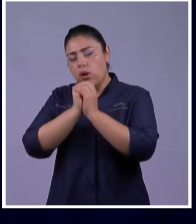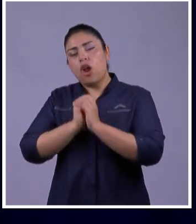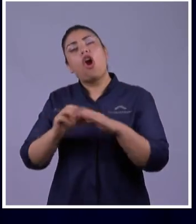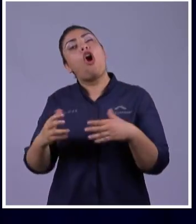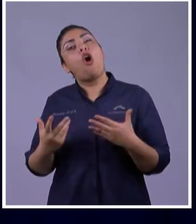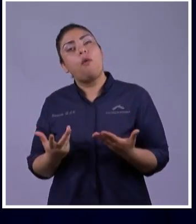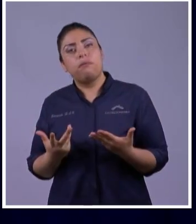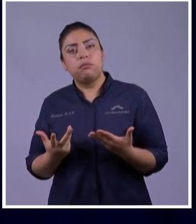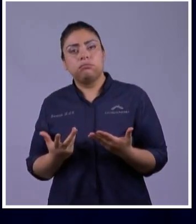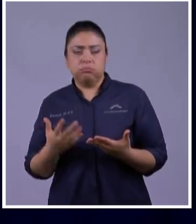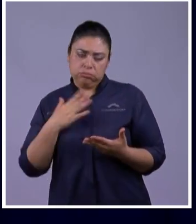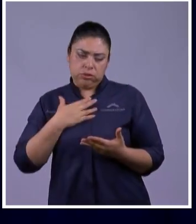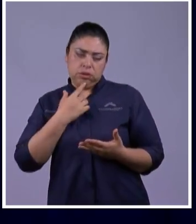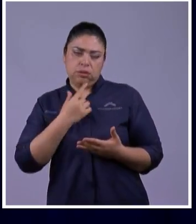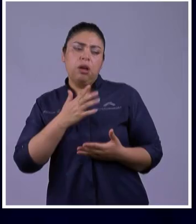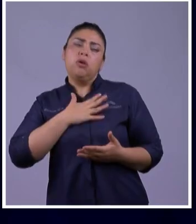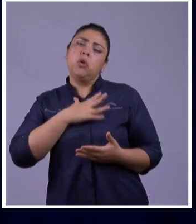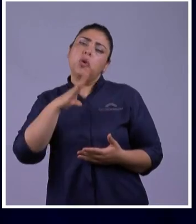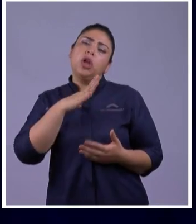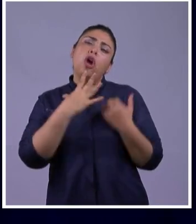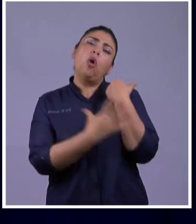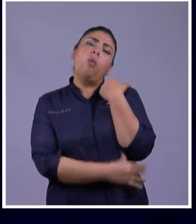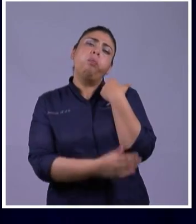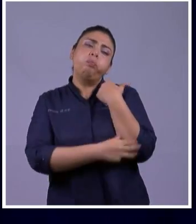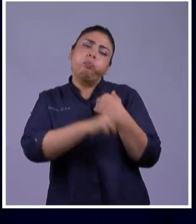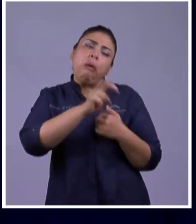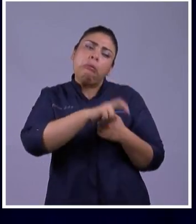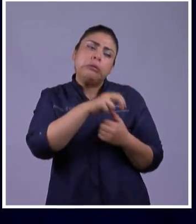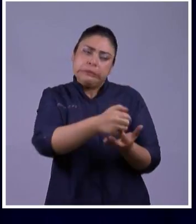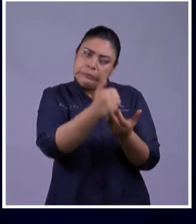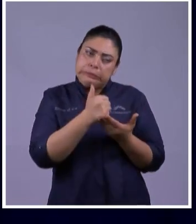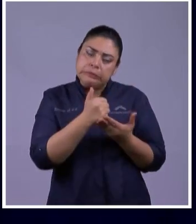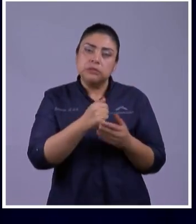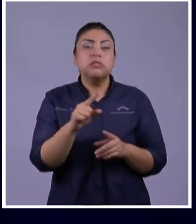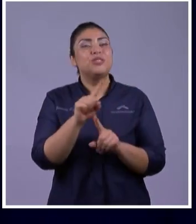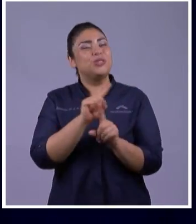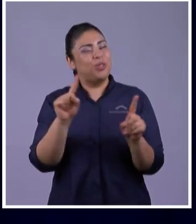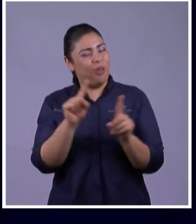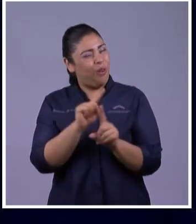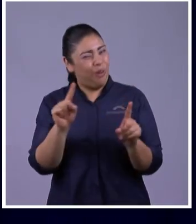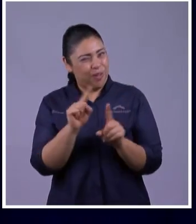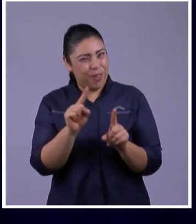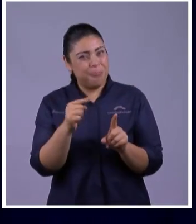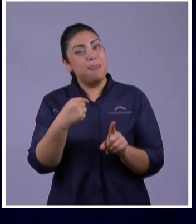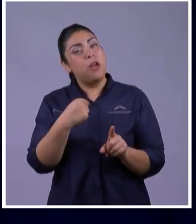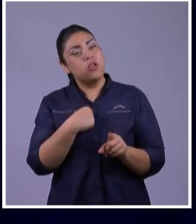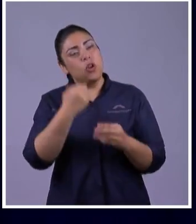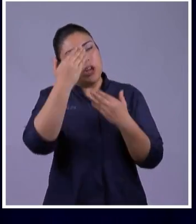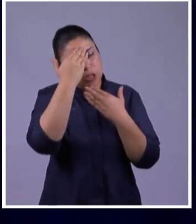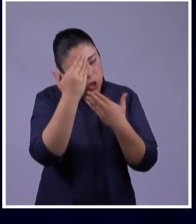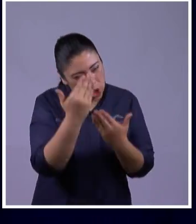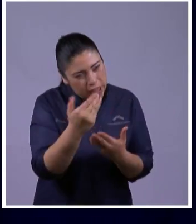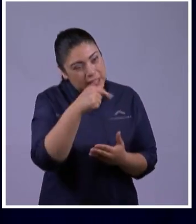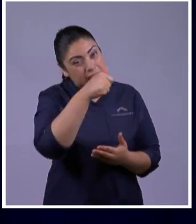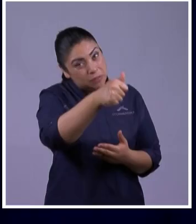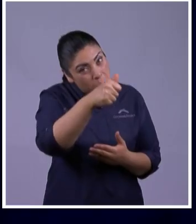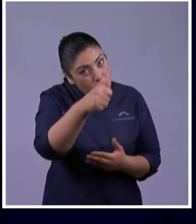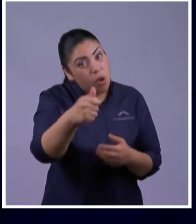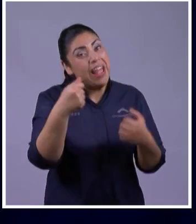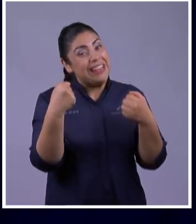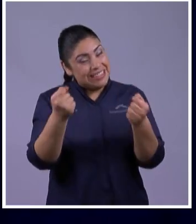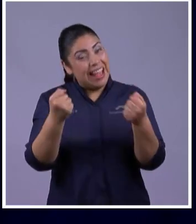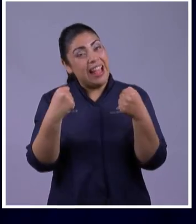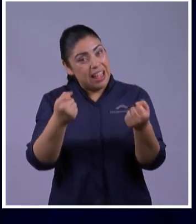está en escasez dice les estoy hablando a de otra manera les estoy agradeciendo lo que están haciendo porque quiero